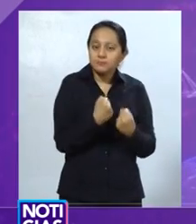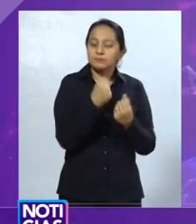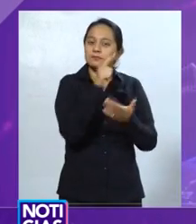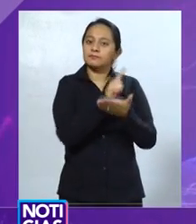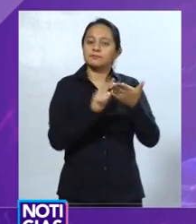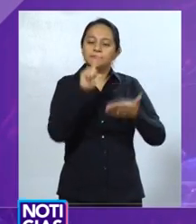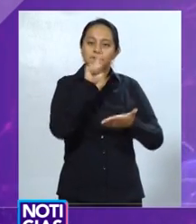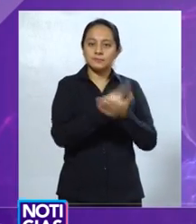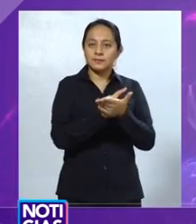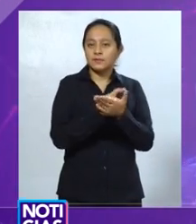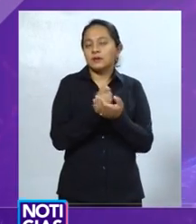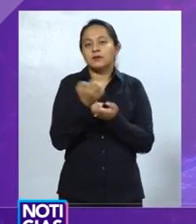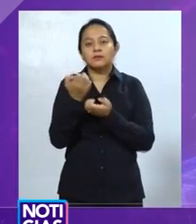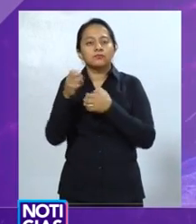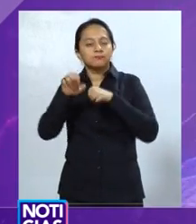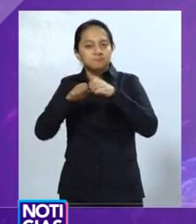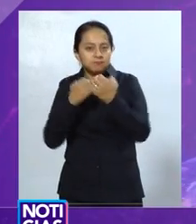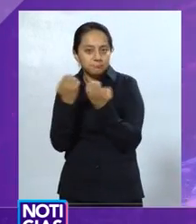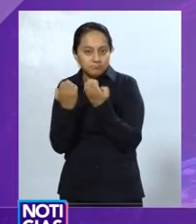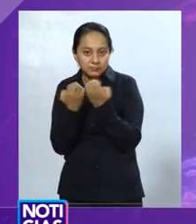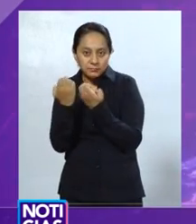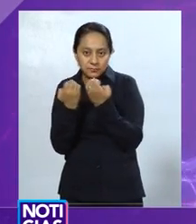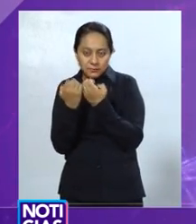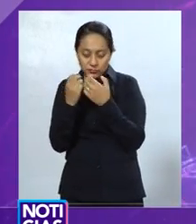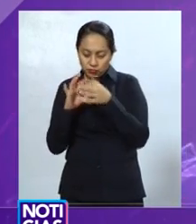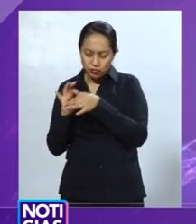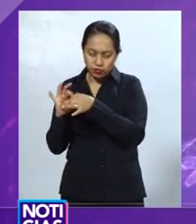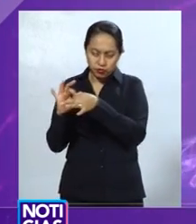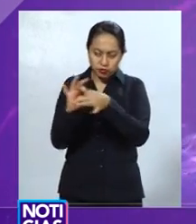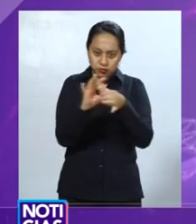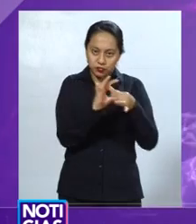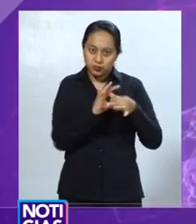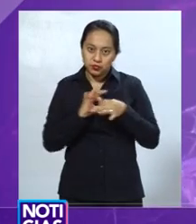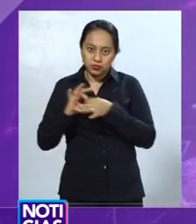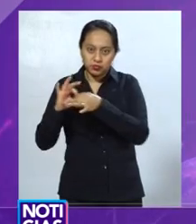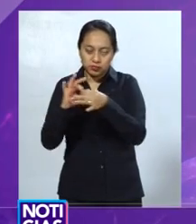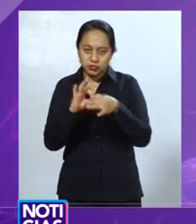señor secretario, por su titrionía, solicidad de cienes,